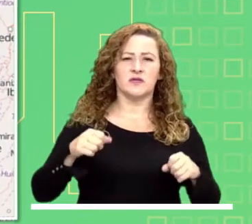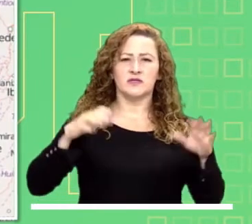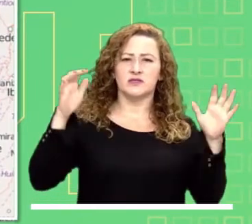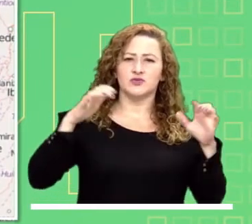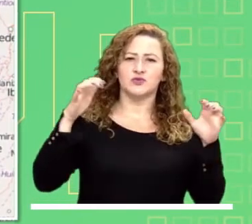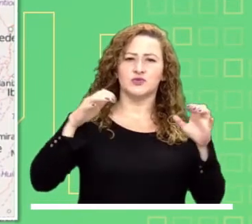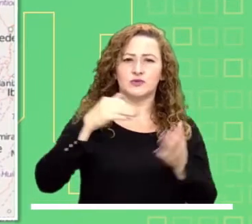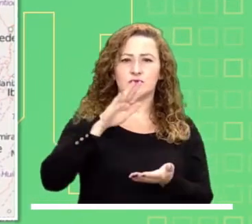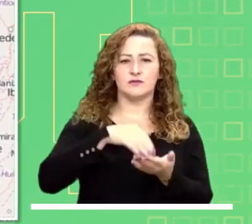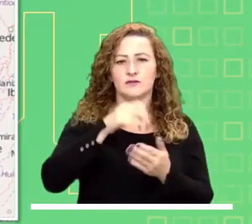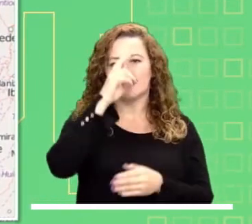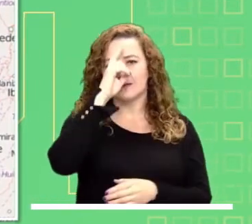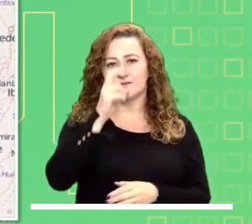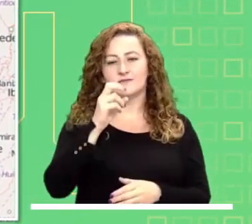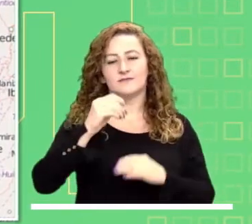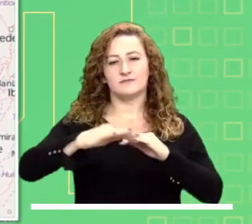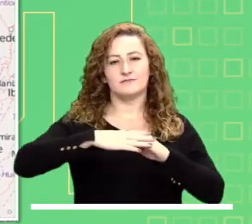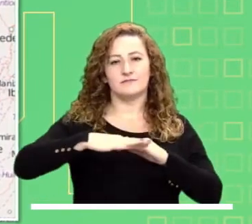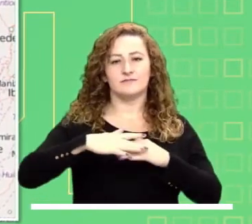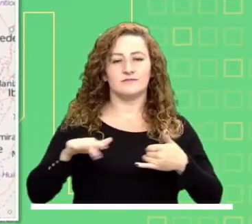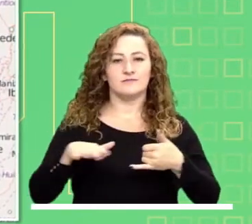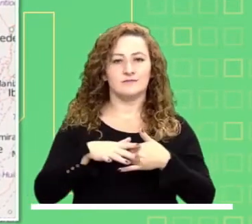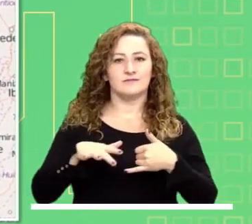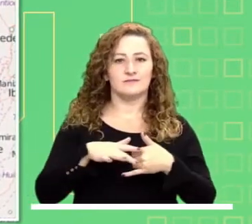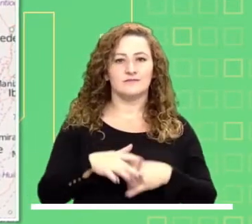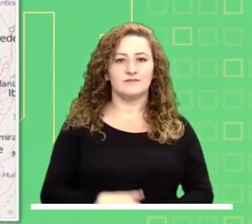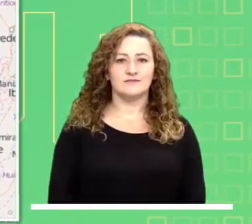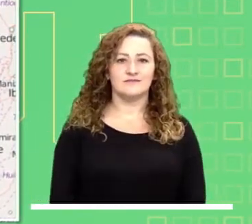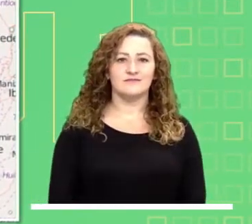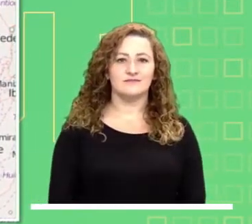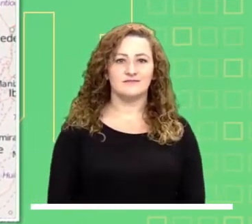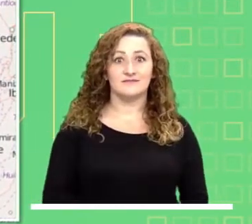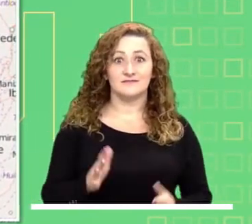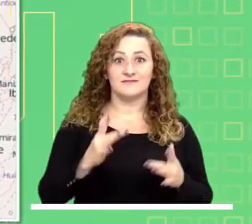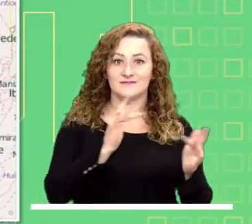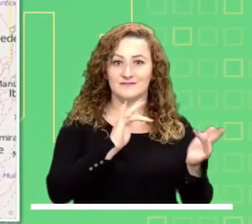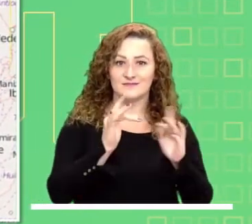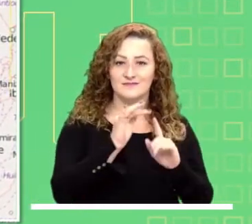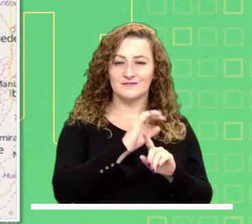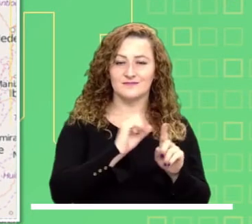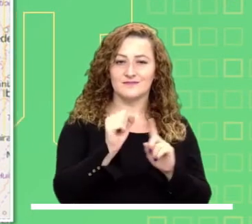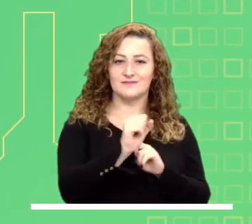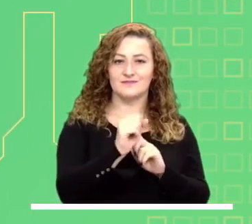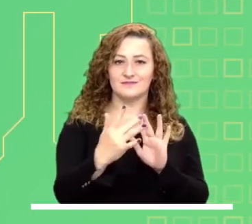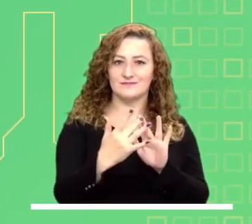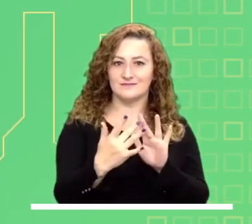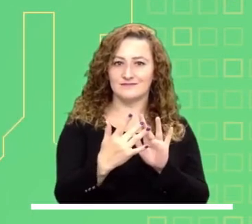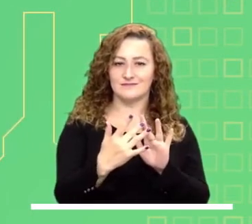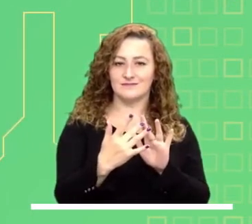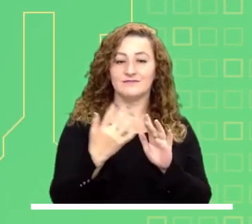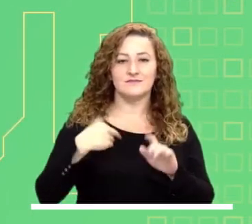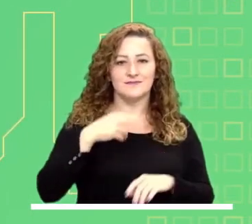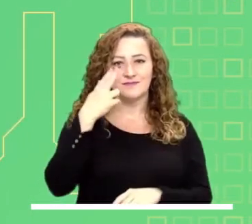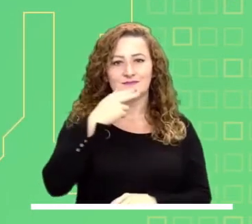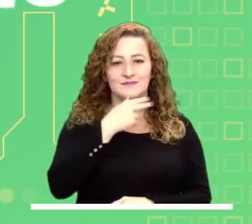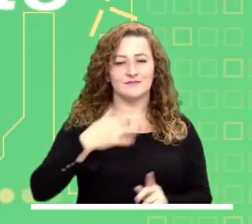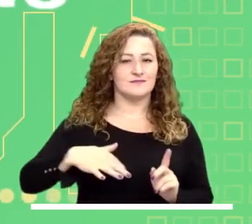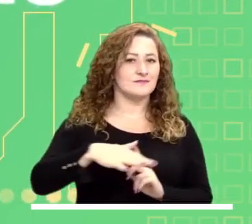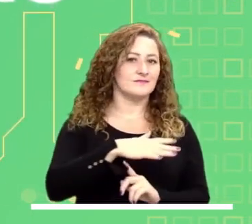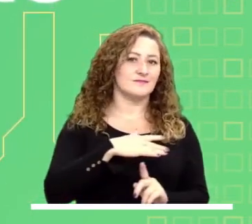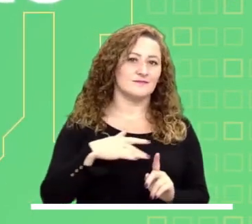Finalizamos con las alertas meteomarinas que anuncian moderada probabilidad de tiempo lluvioso en el centro y norte del Océano Pacífico.